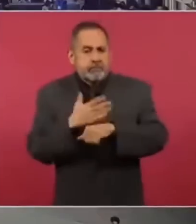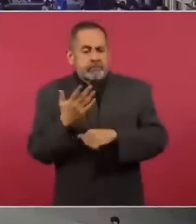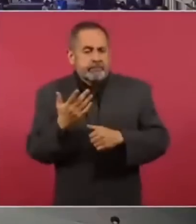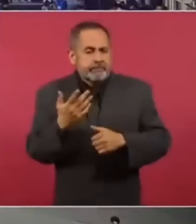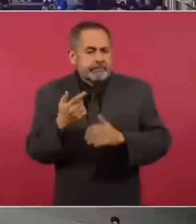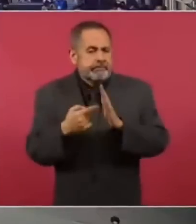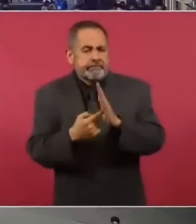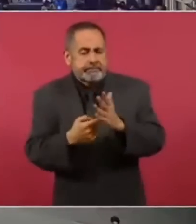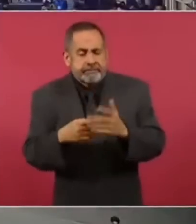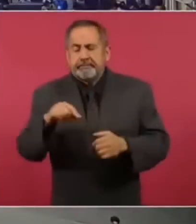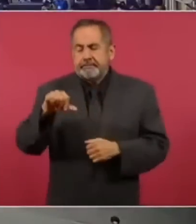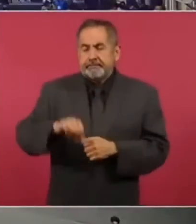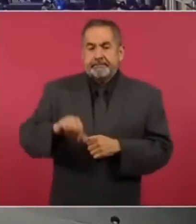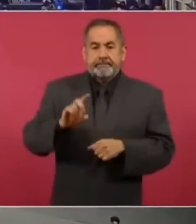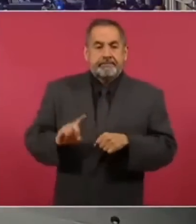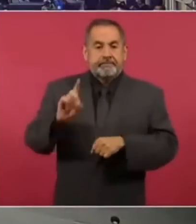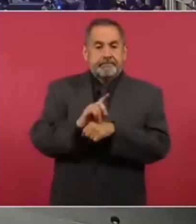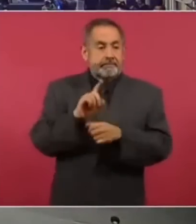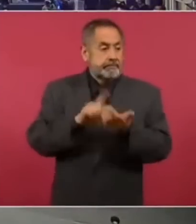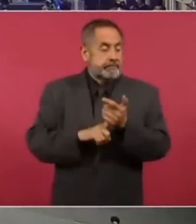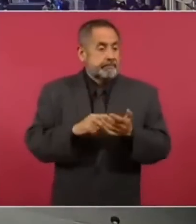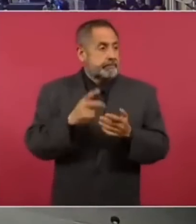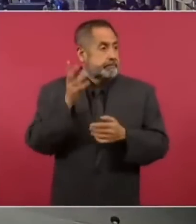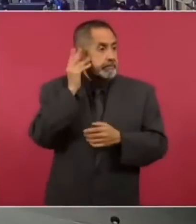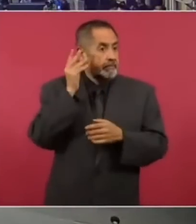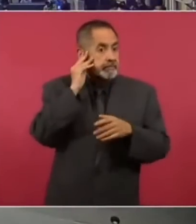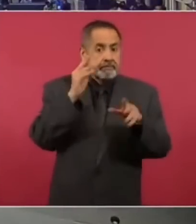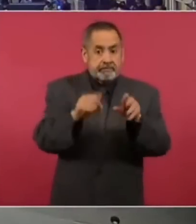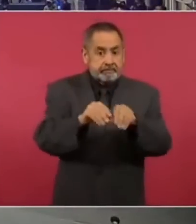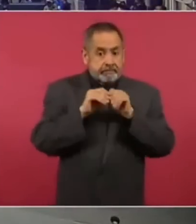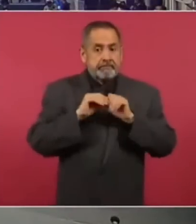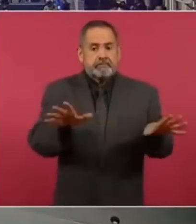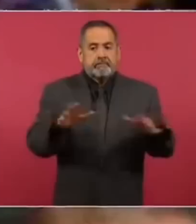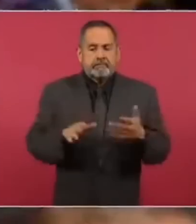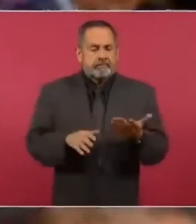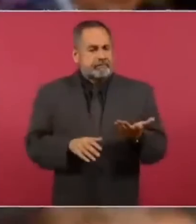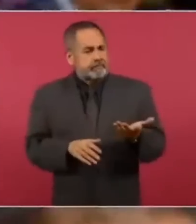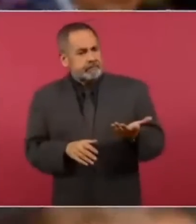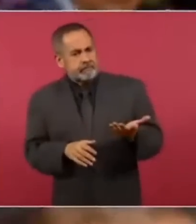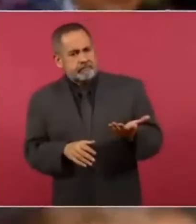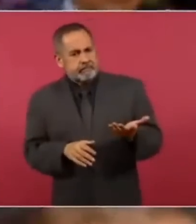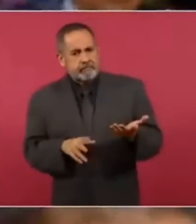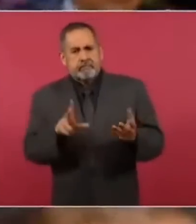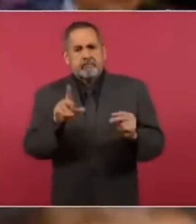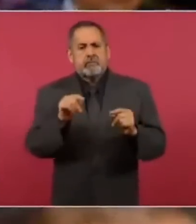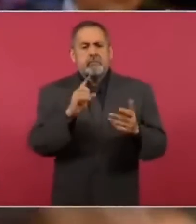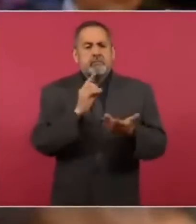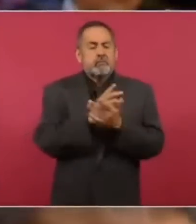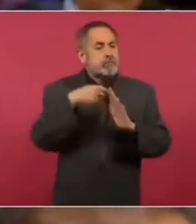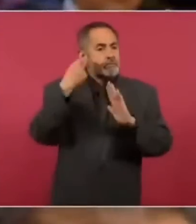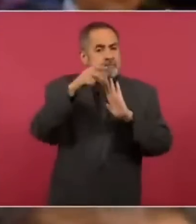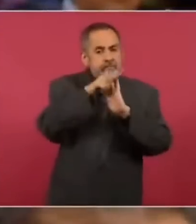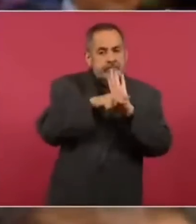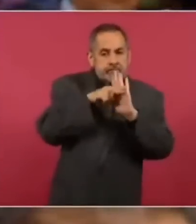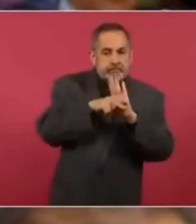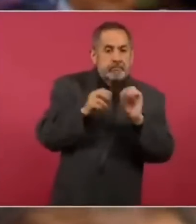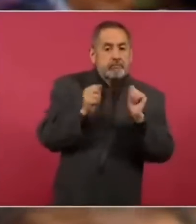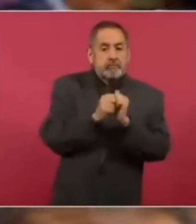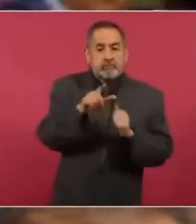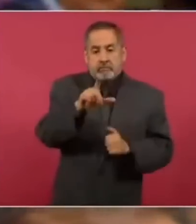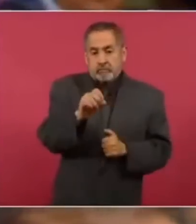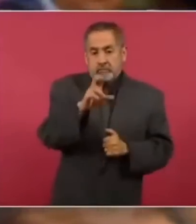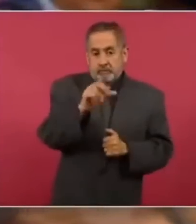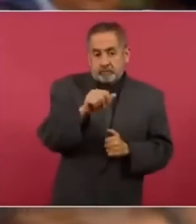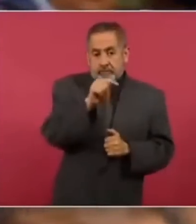precisamente, es cuando este audio sale a la luz. No solamente fue un video hecho con Lorete